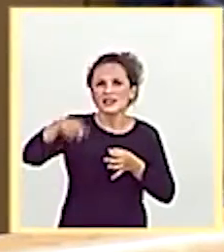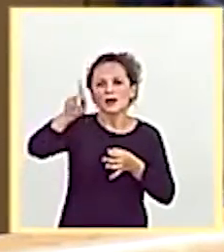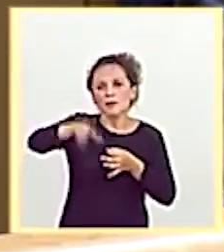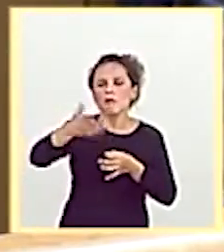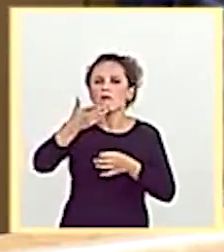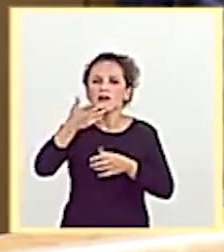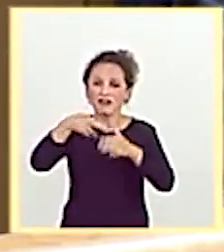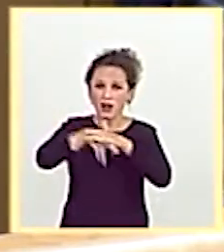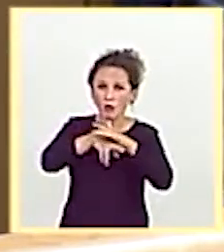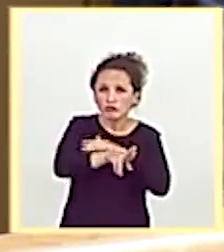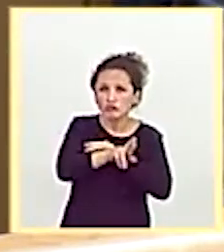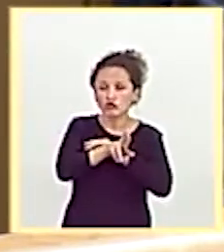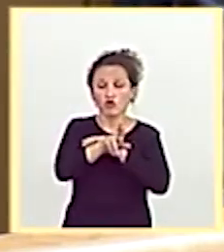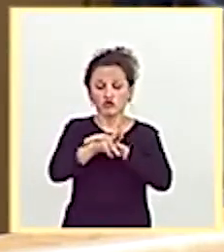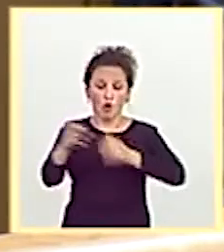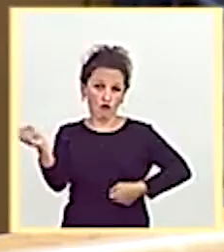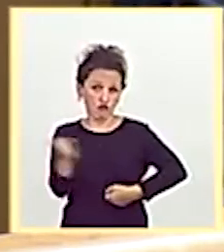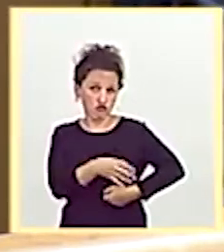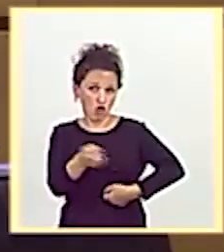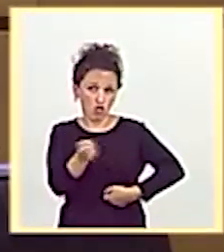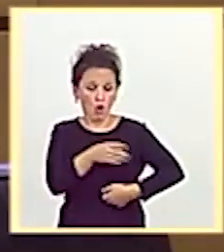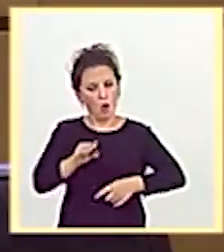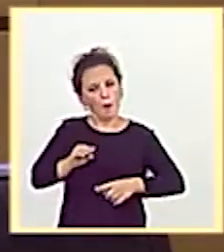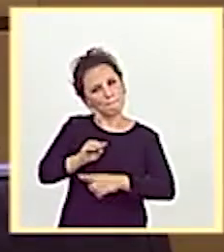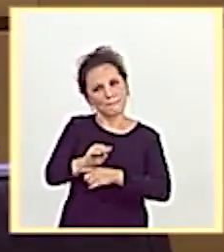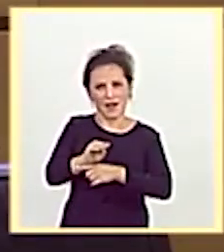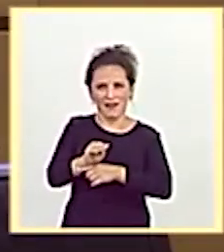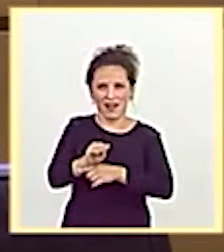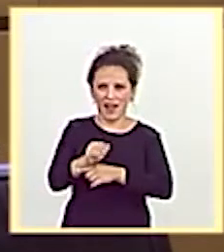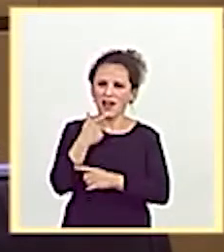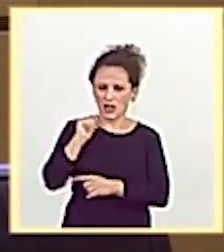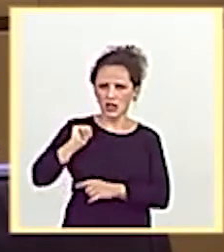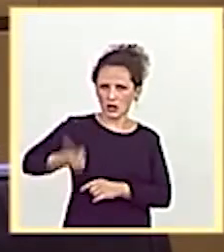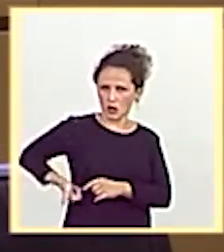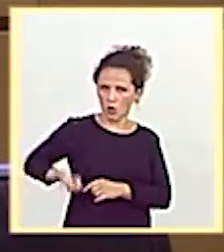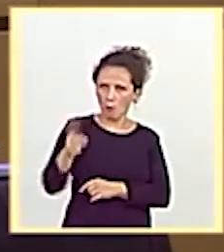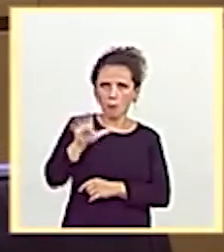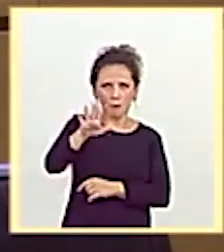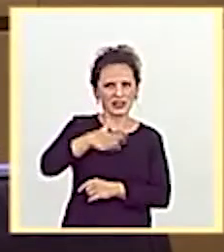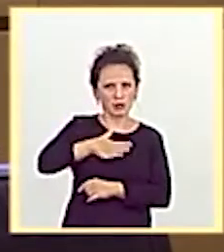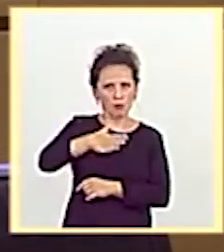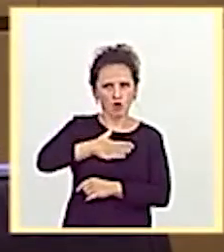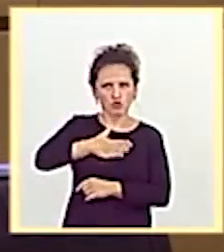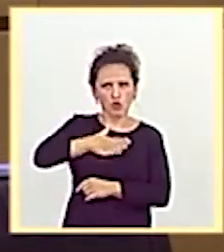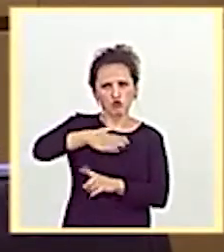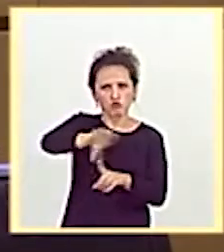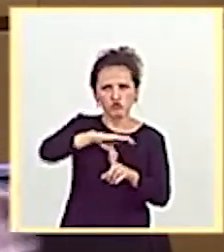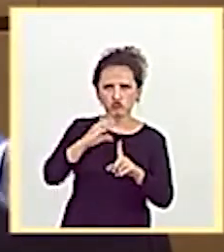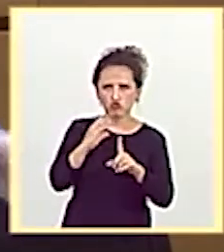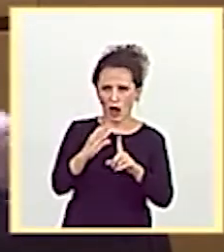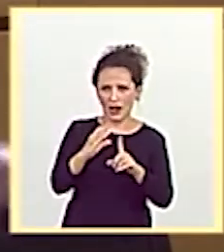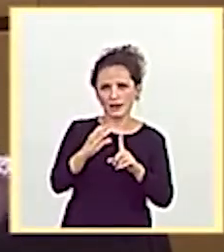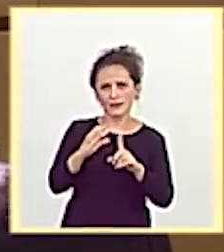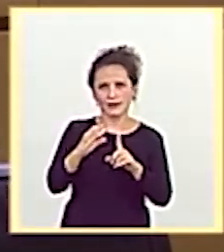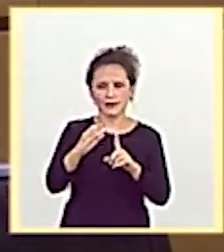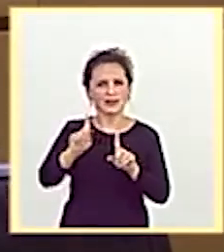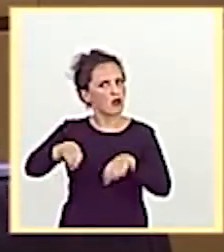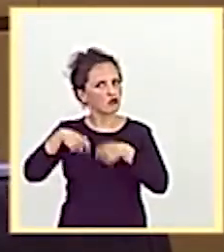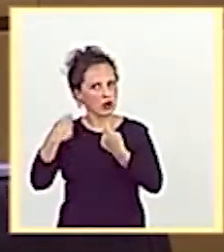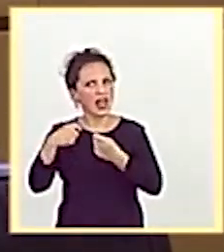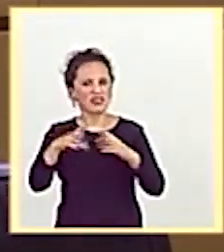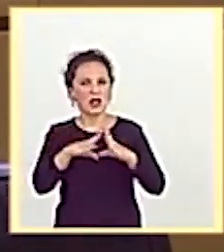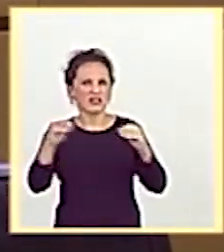destinados también a la promoción del rico patrimonio cultural o natural de Andalucía. El Gobierno de